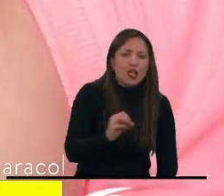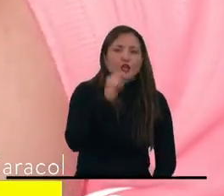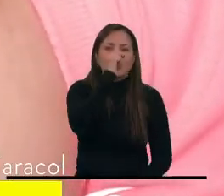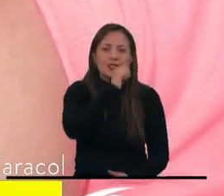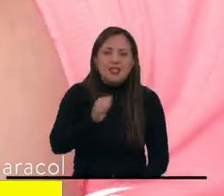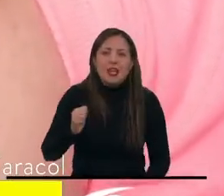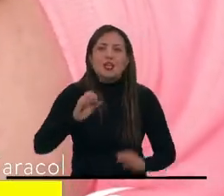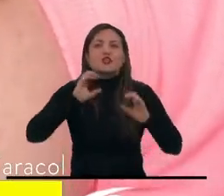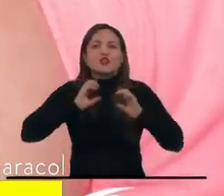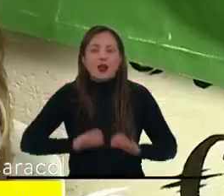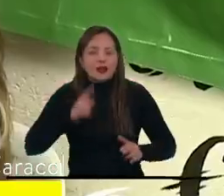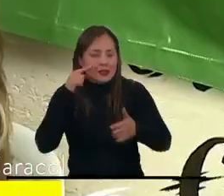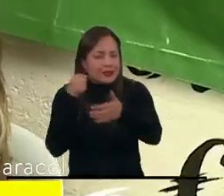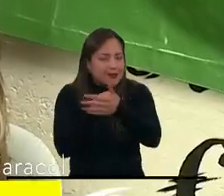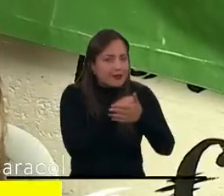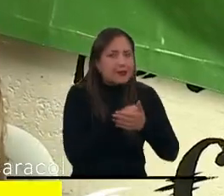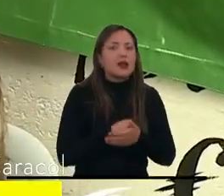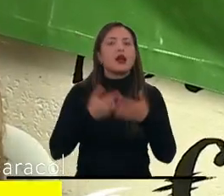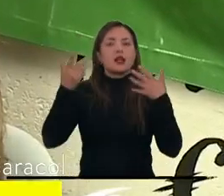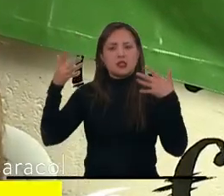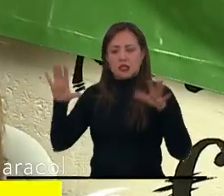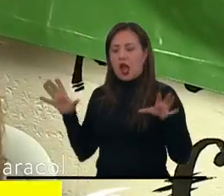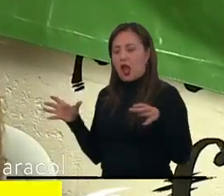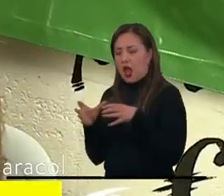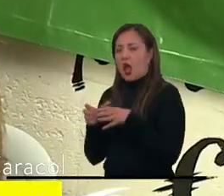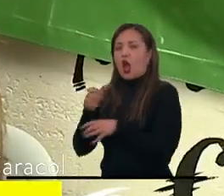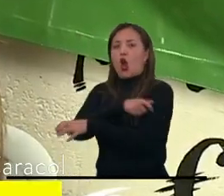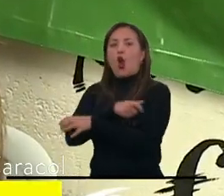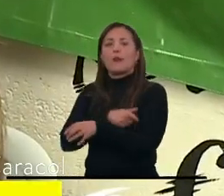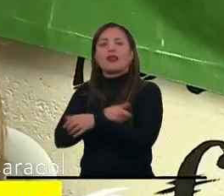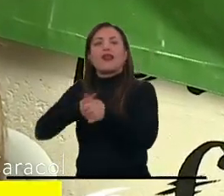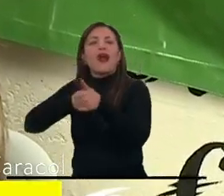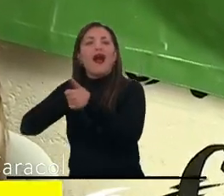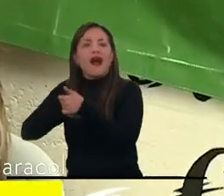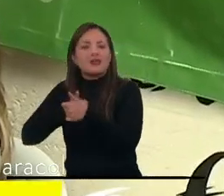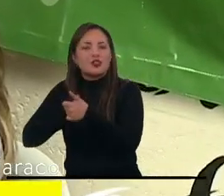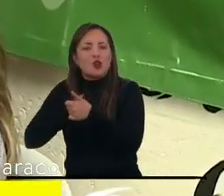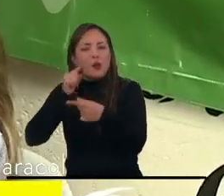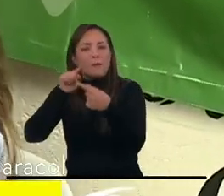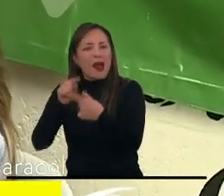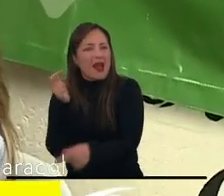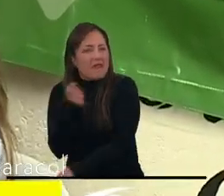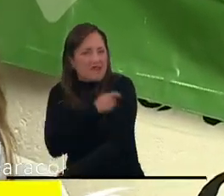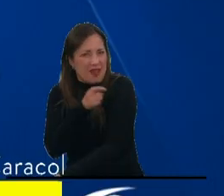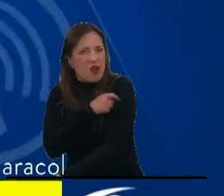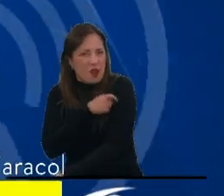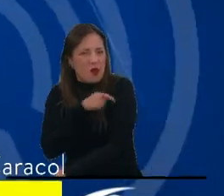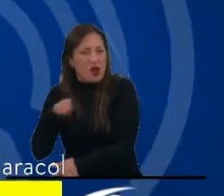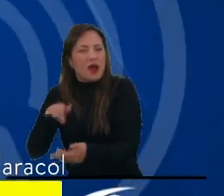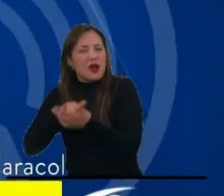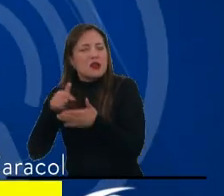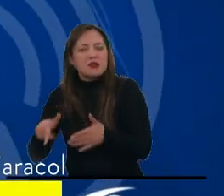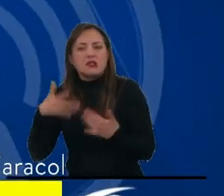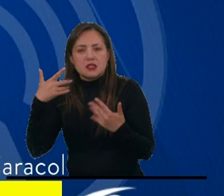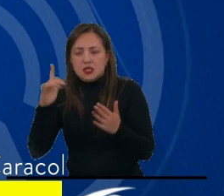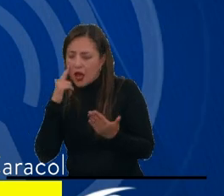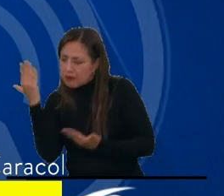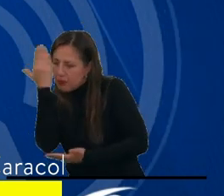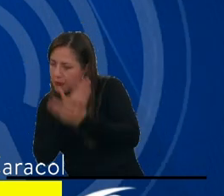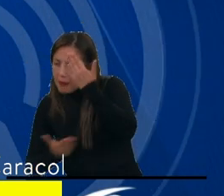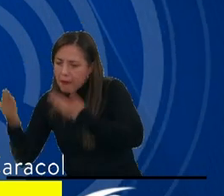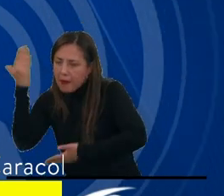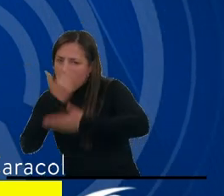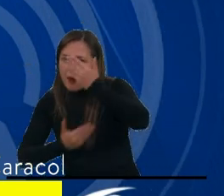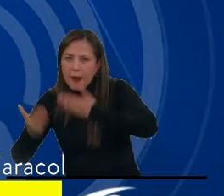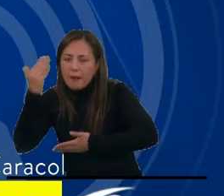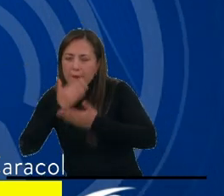Ya se realizó el comité asesor de vacunas en el cual se estudiaron las diferentes alternativas